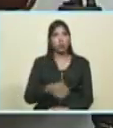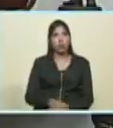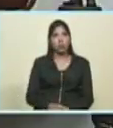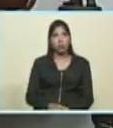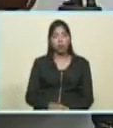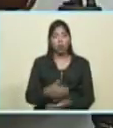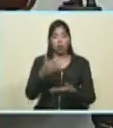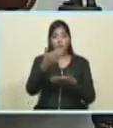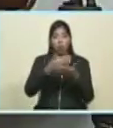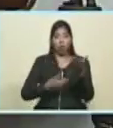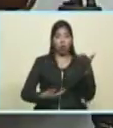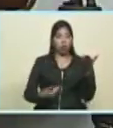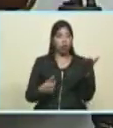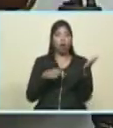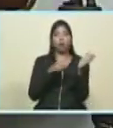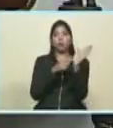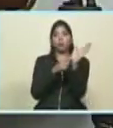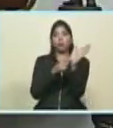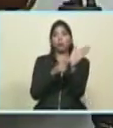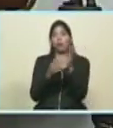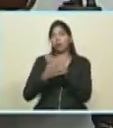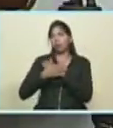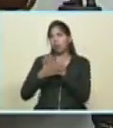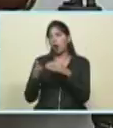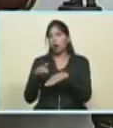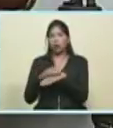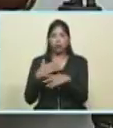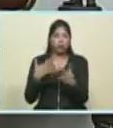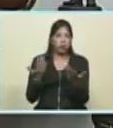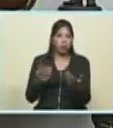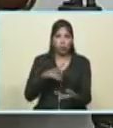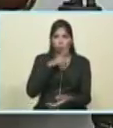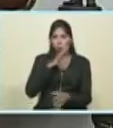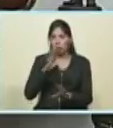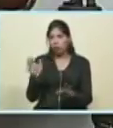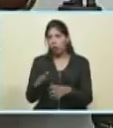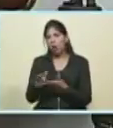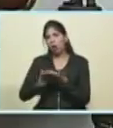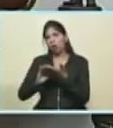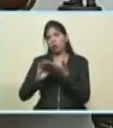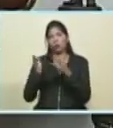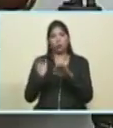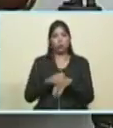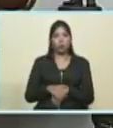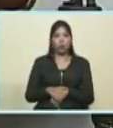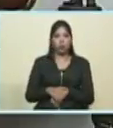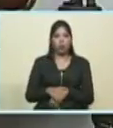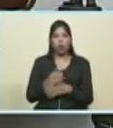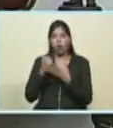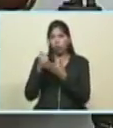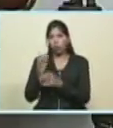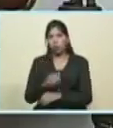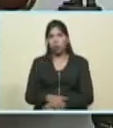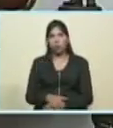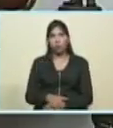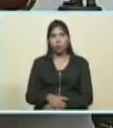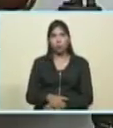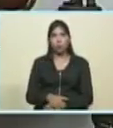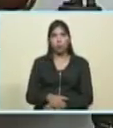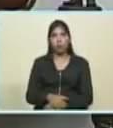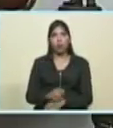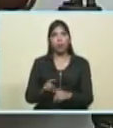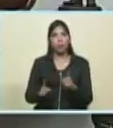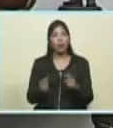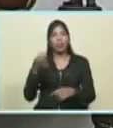es esa que un comunicado nos solidarizamos con el pueblo tal que sufrió tal cosa está bien eso está bien siempre está bien la palabra la palabra acompaña